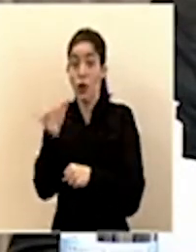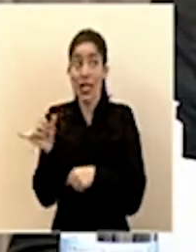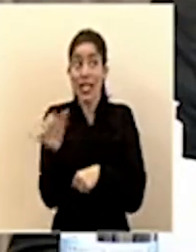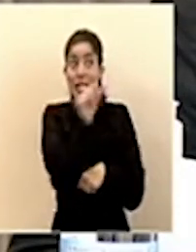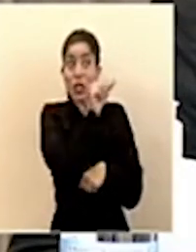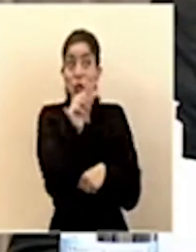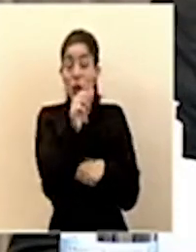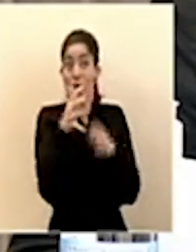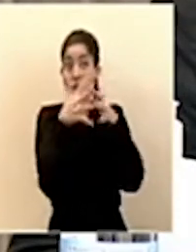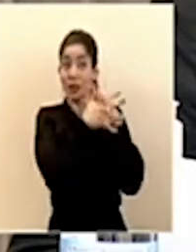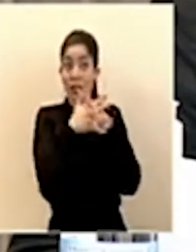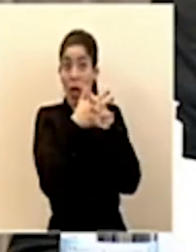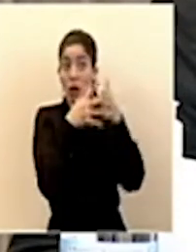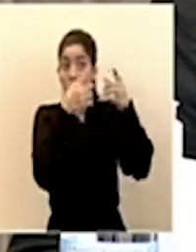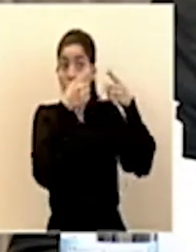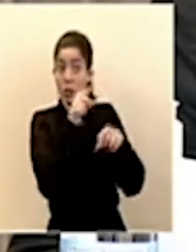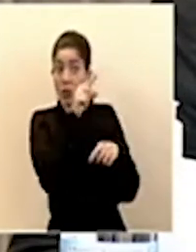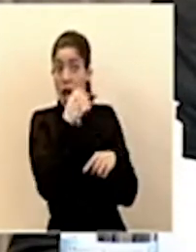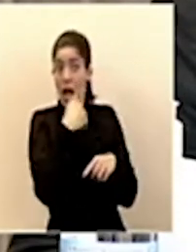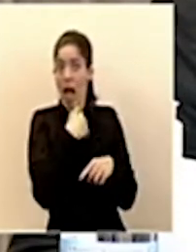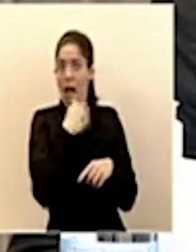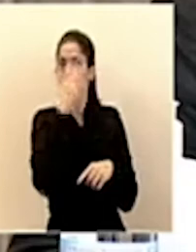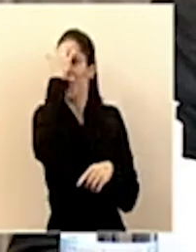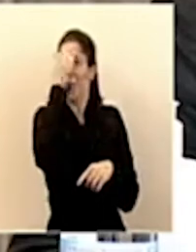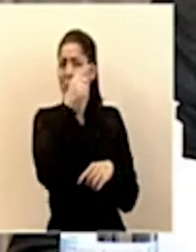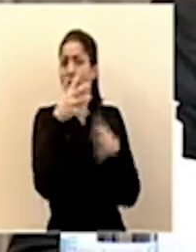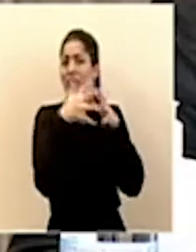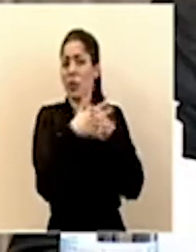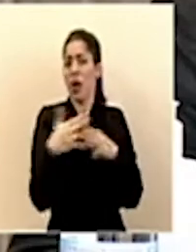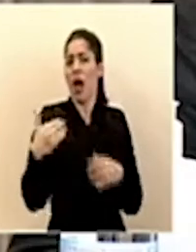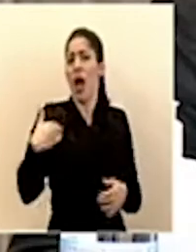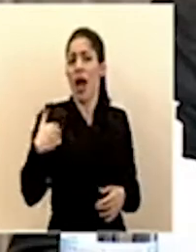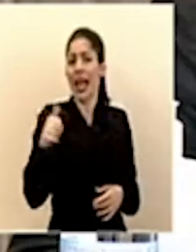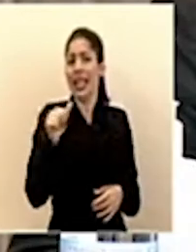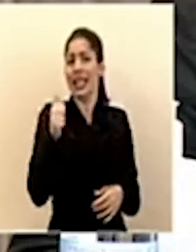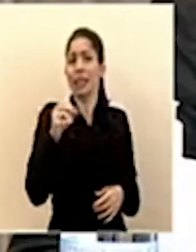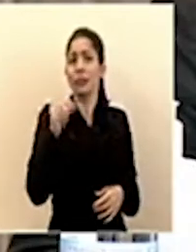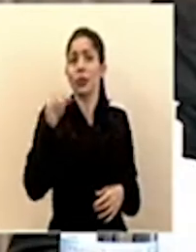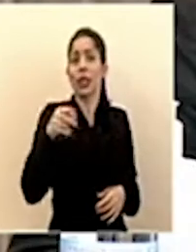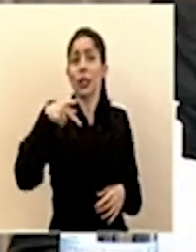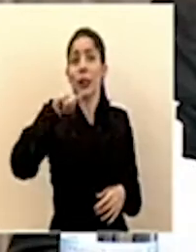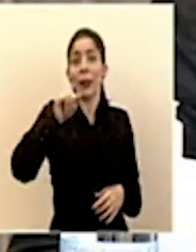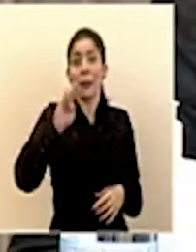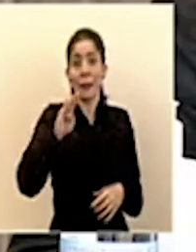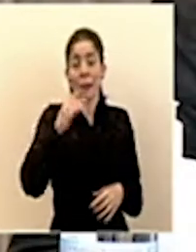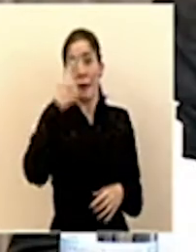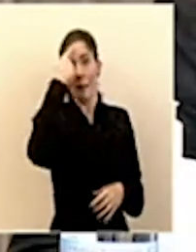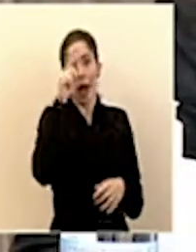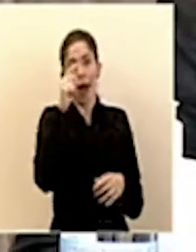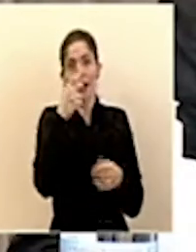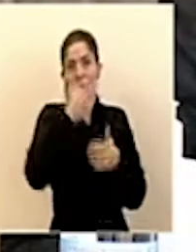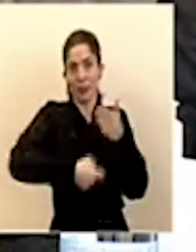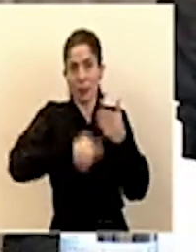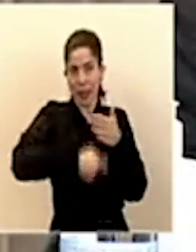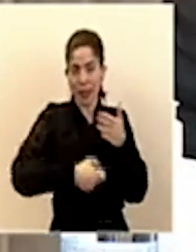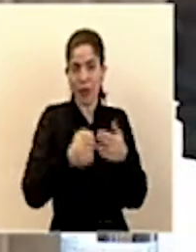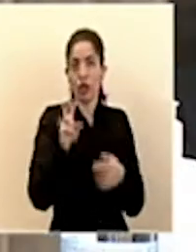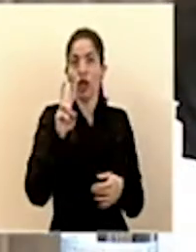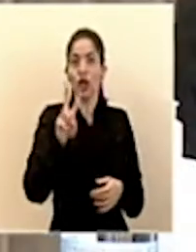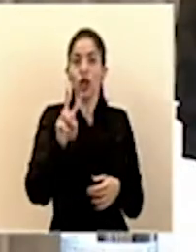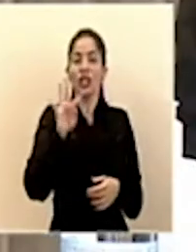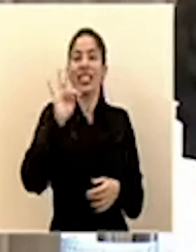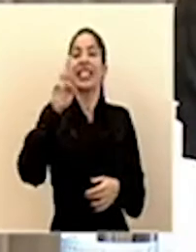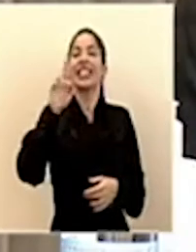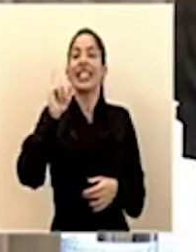proyectando, cuando ellos tienen 10% del PIB en estímulo fiscal, 2 trillones de